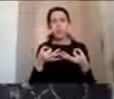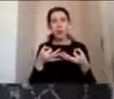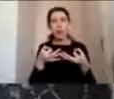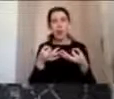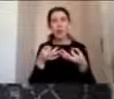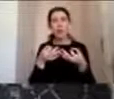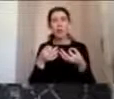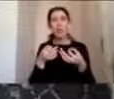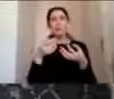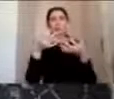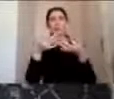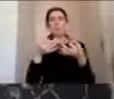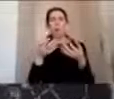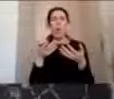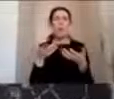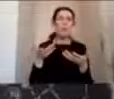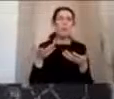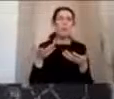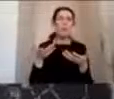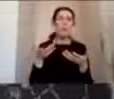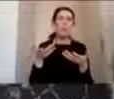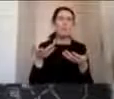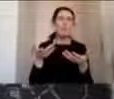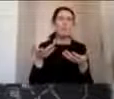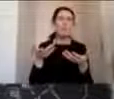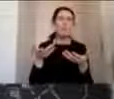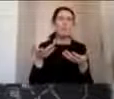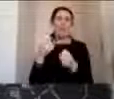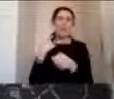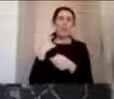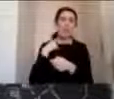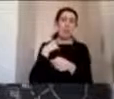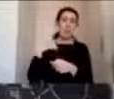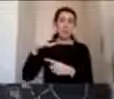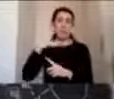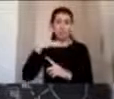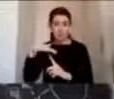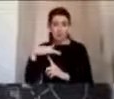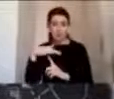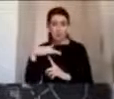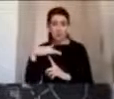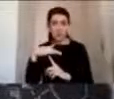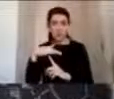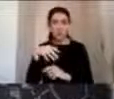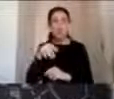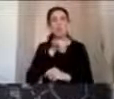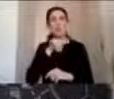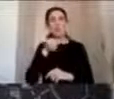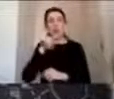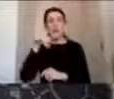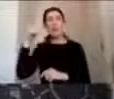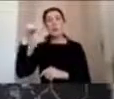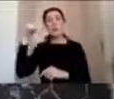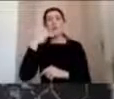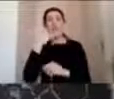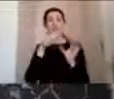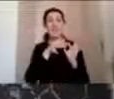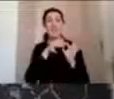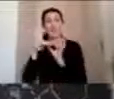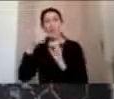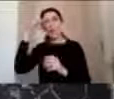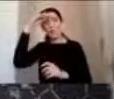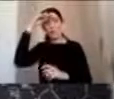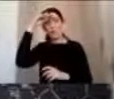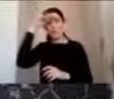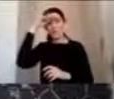situación. O sea, qué tan dañina podría ser para mí esta situación. Luego tiene que ver con el grado de confianza que poseemos las personas en